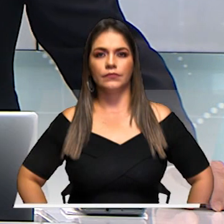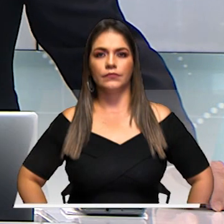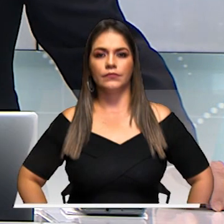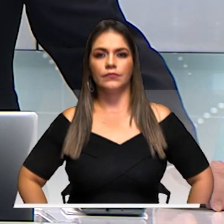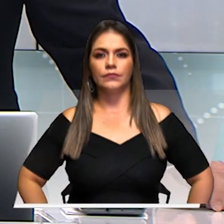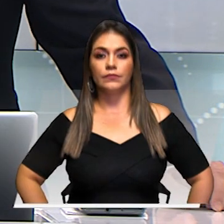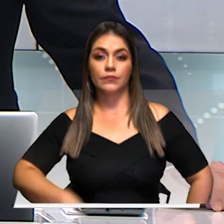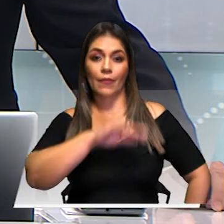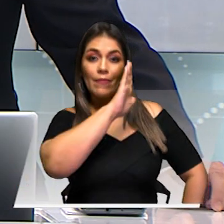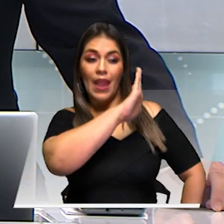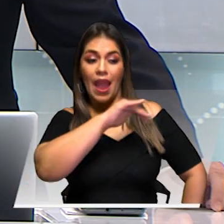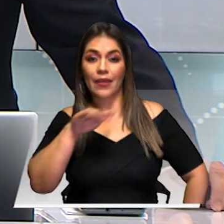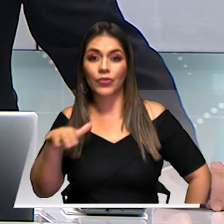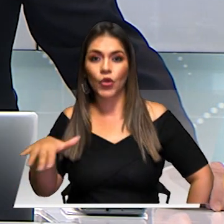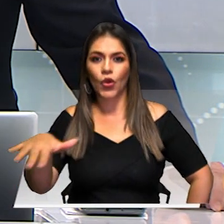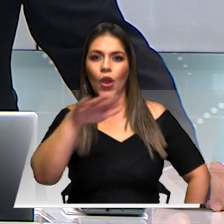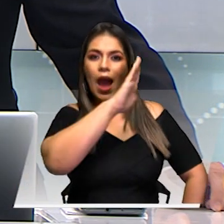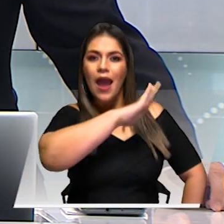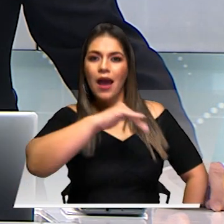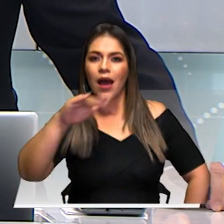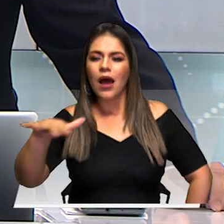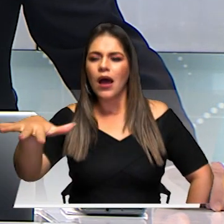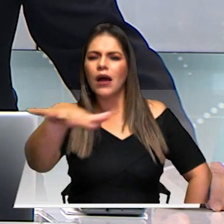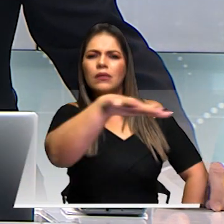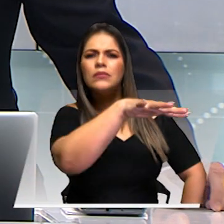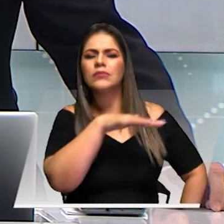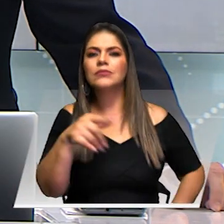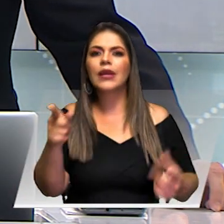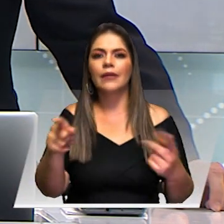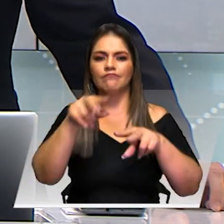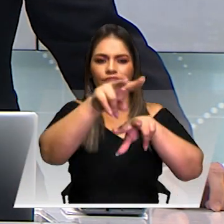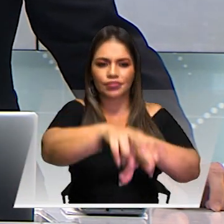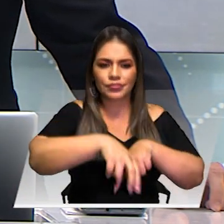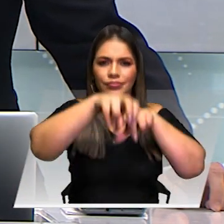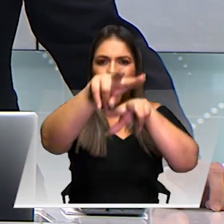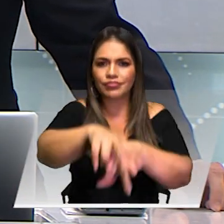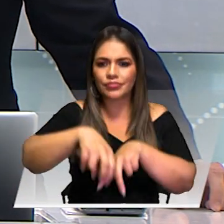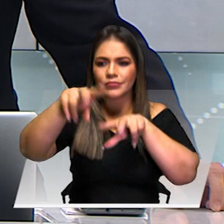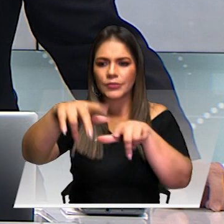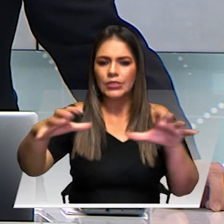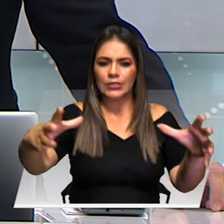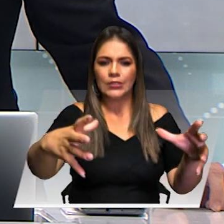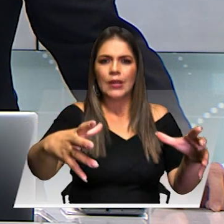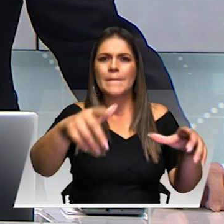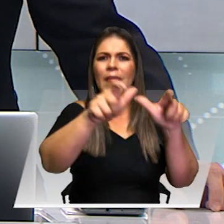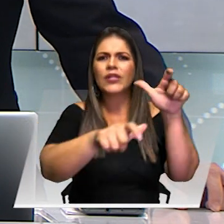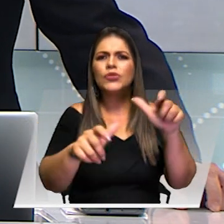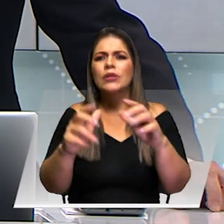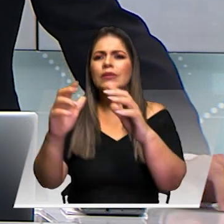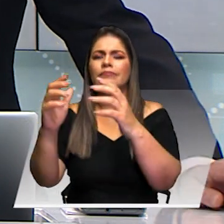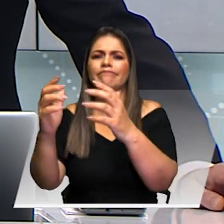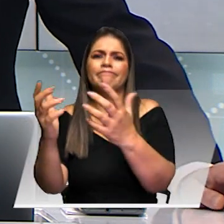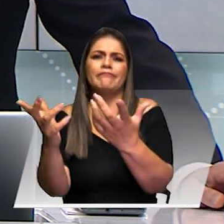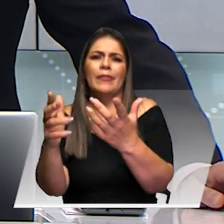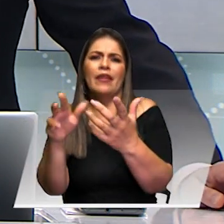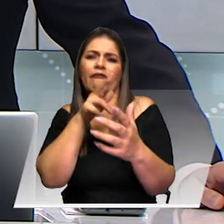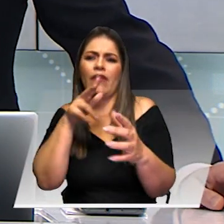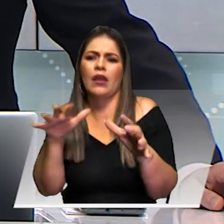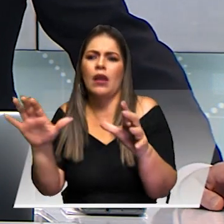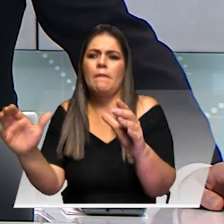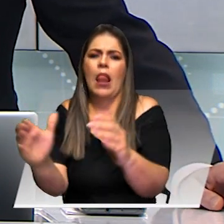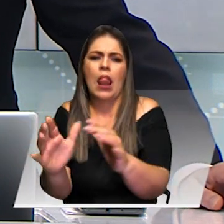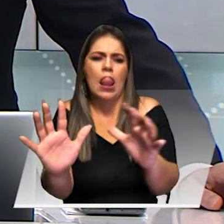Antioquia le apuesta a crear una entidad que impulse las ventas agrícolas de pequeños productores paisas por fuera de sus fronteras. Esto